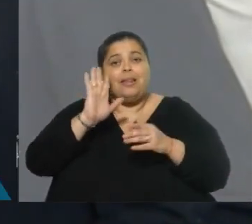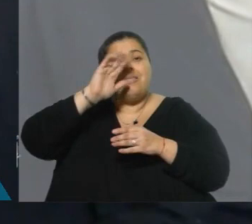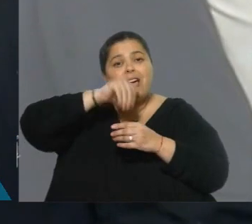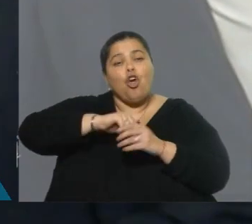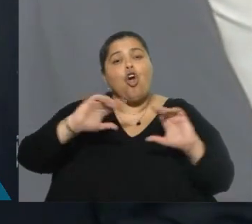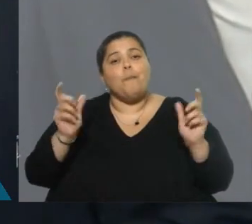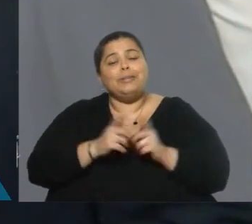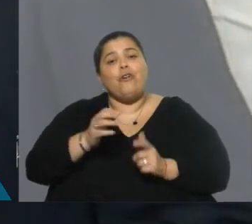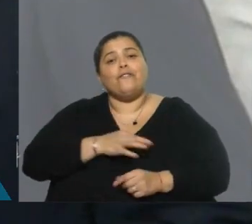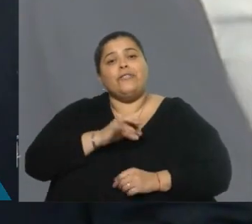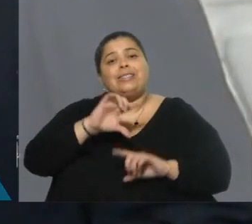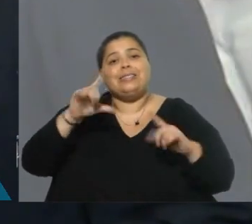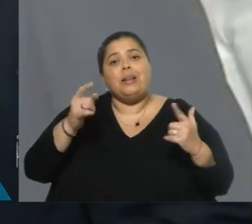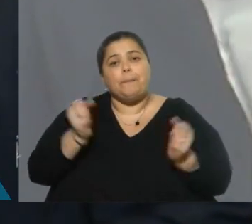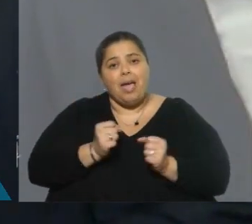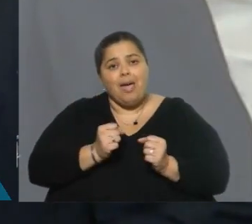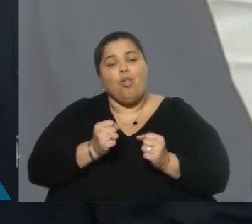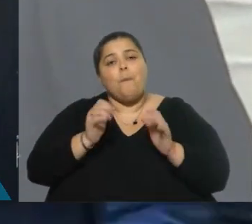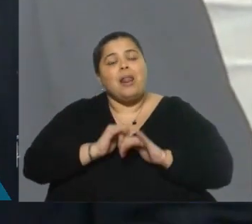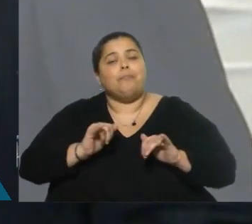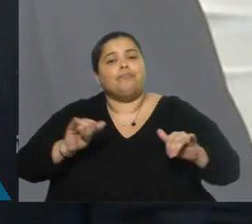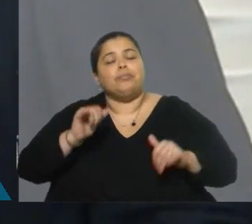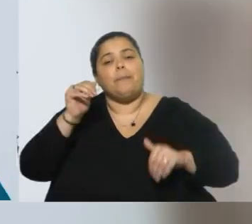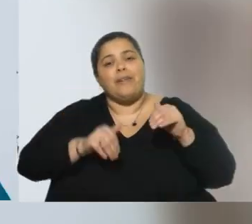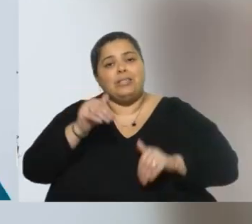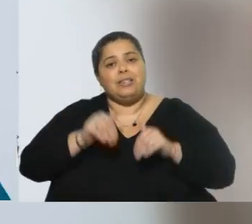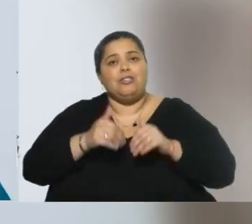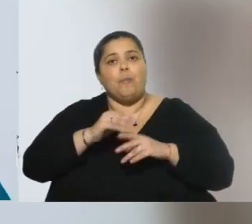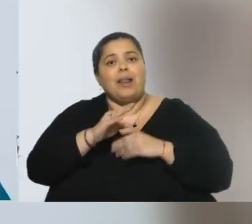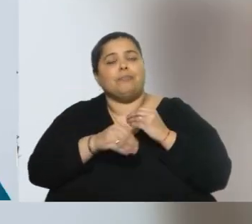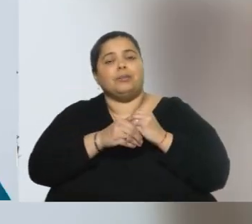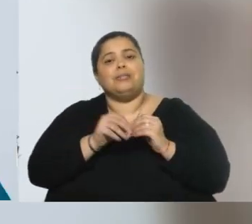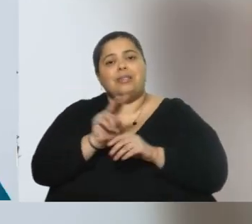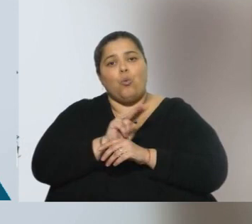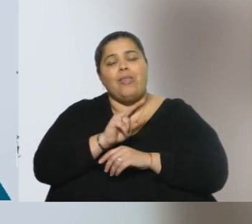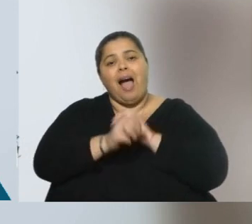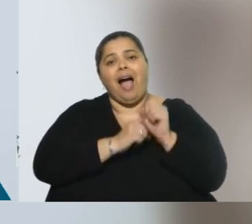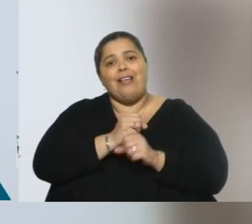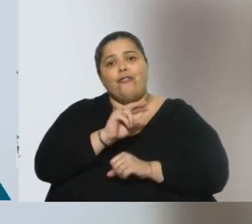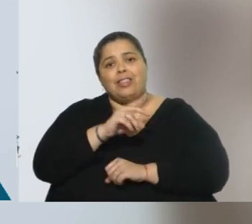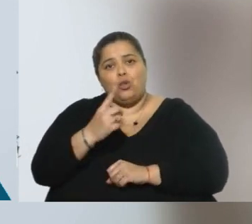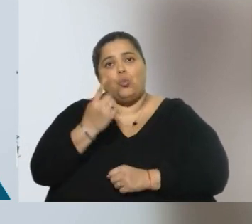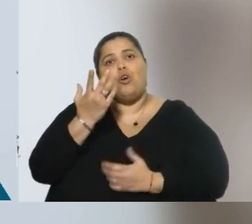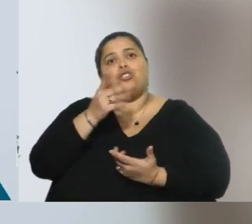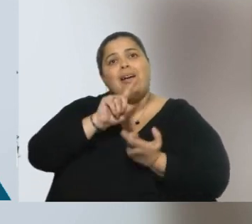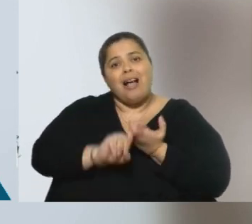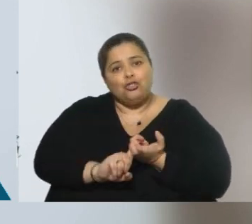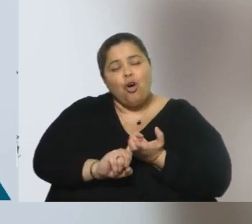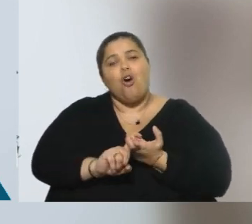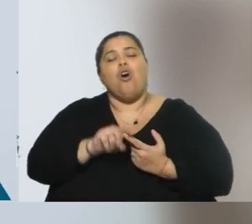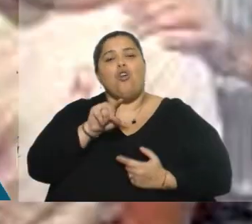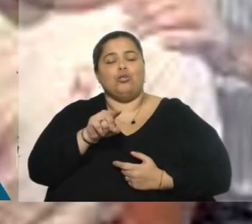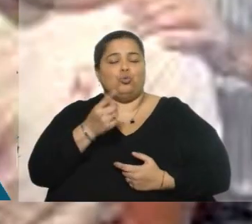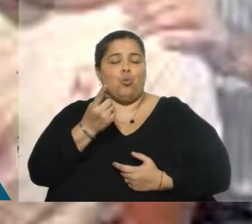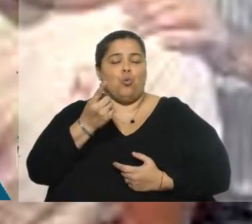plebiscito para reformar la Constitución e incluir nuevas medidas de seguridad. En el año 2001 se casó con Adriana Ibarra, con quien tiene tres